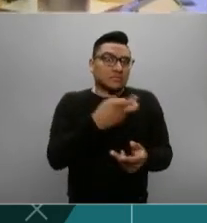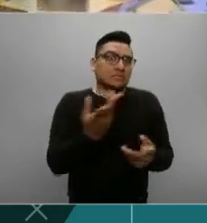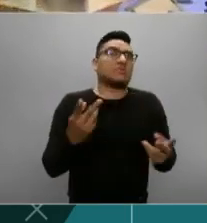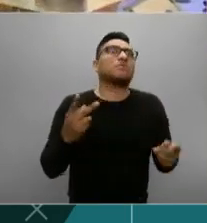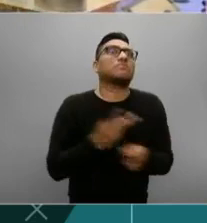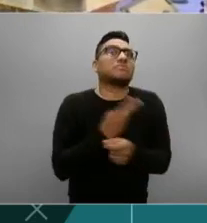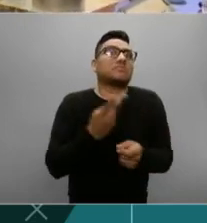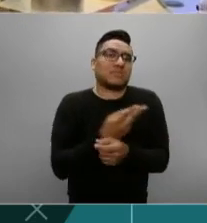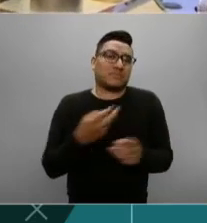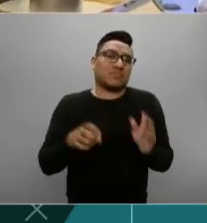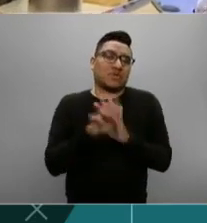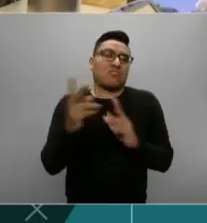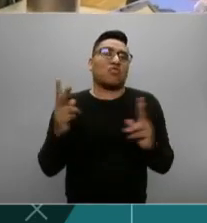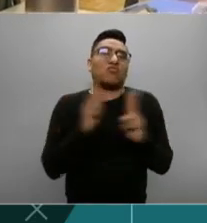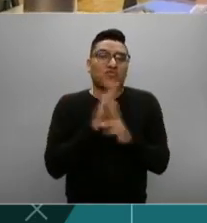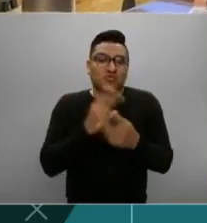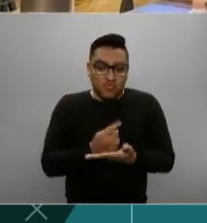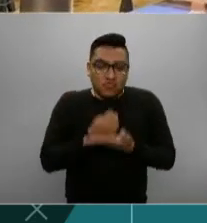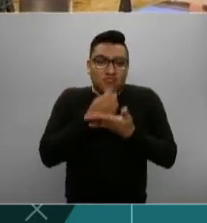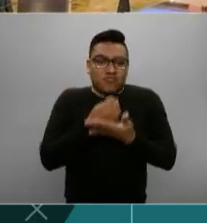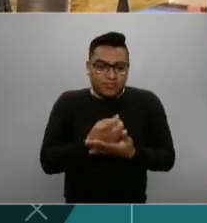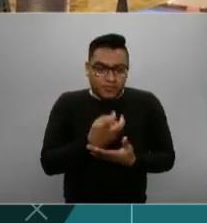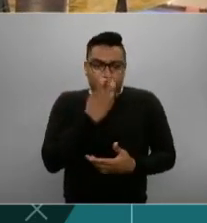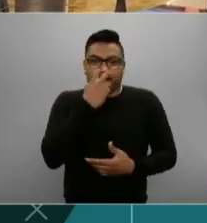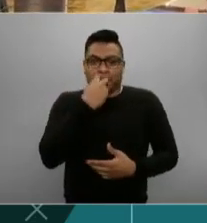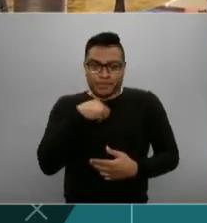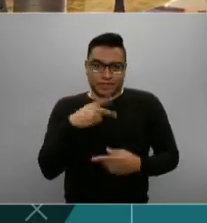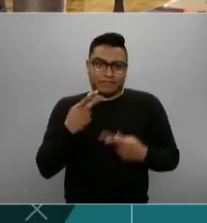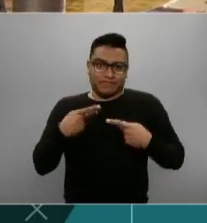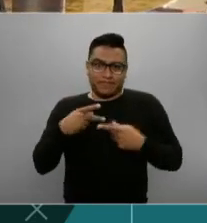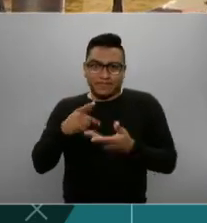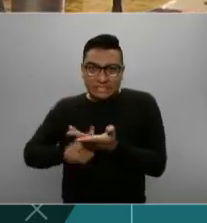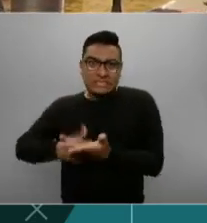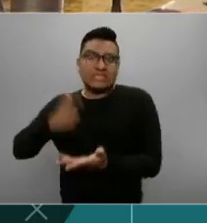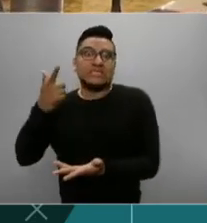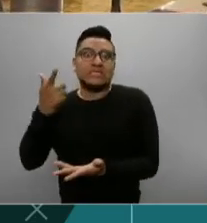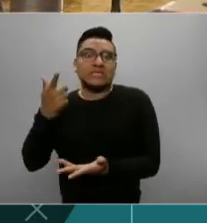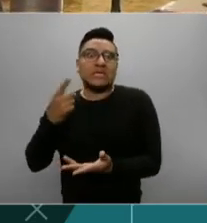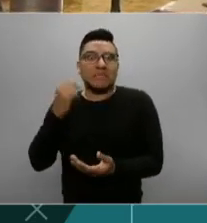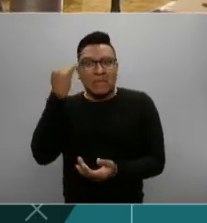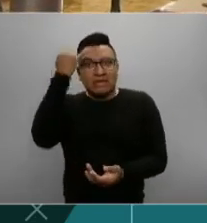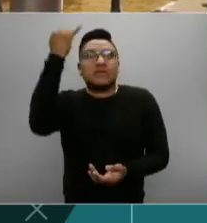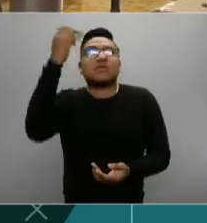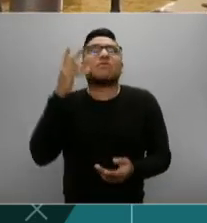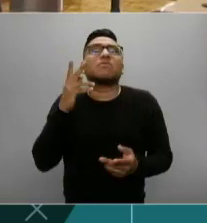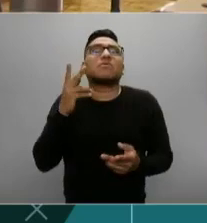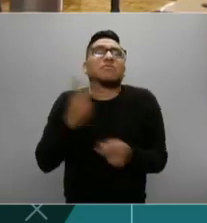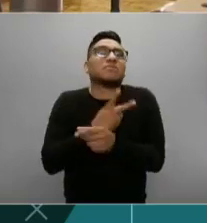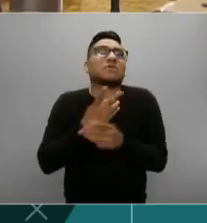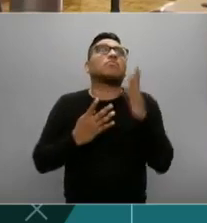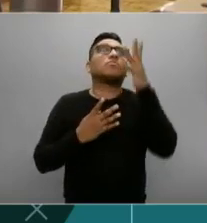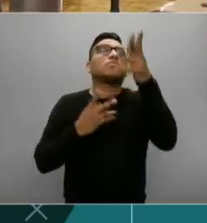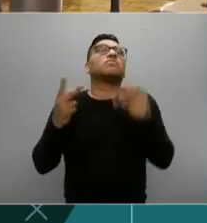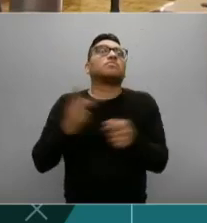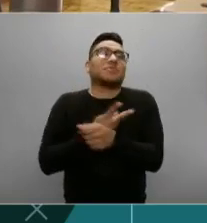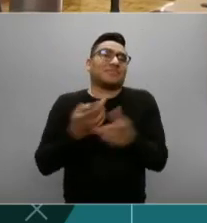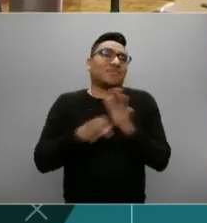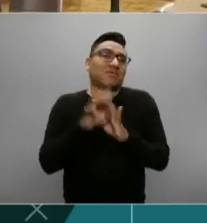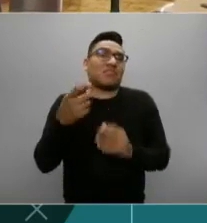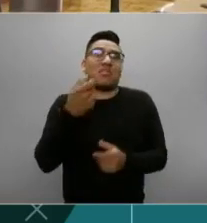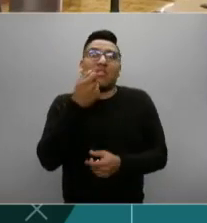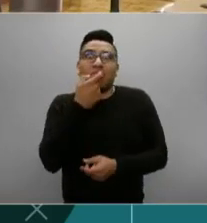importantes para los enfermos críticos, imagínense lo que va a pasar cuando empiecen a salir, que ahí vienen los primeros